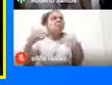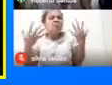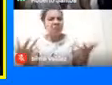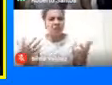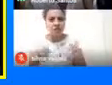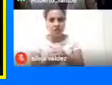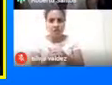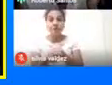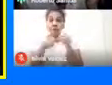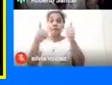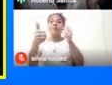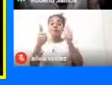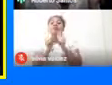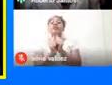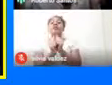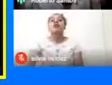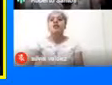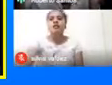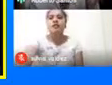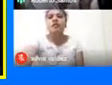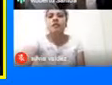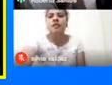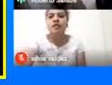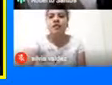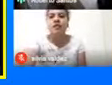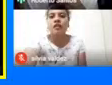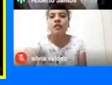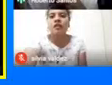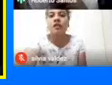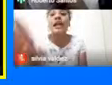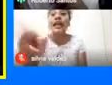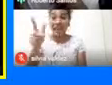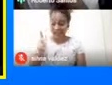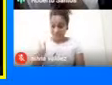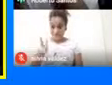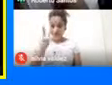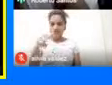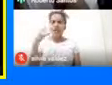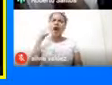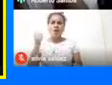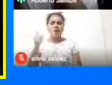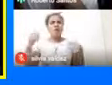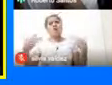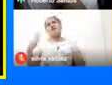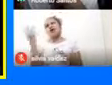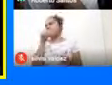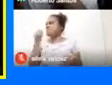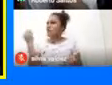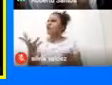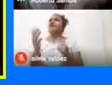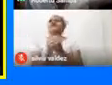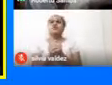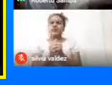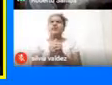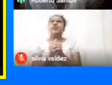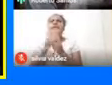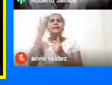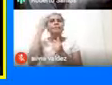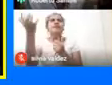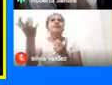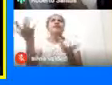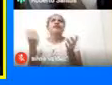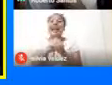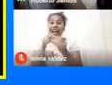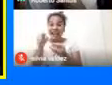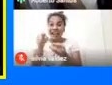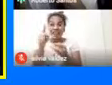Bueno Esto de la caminata De las abuelas Es maravilloso Porque Era una